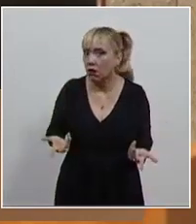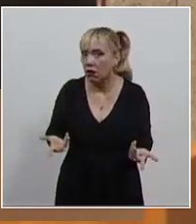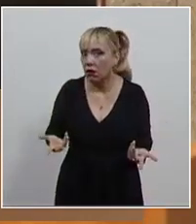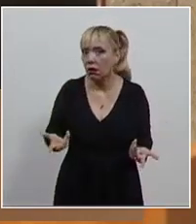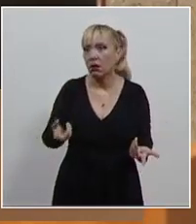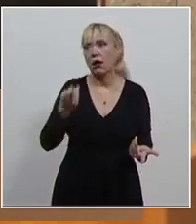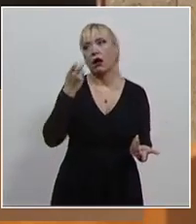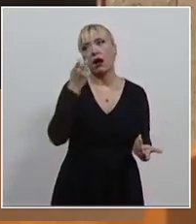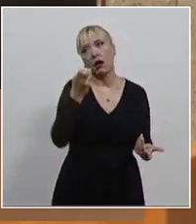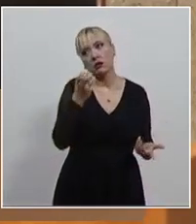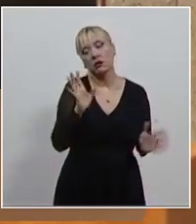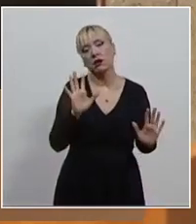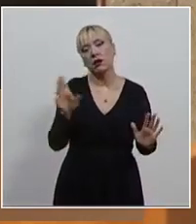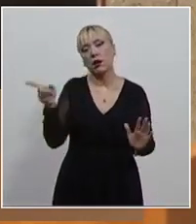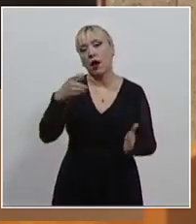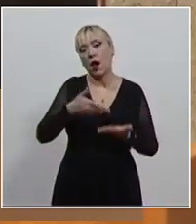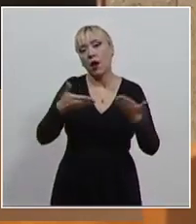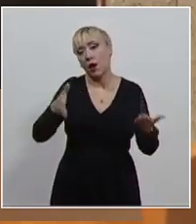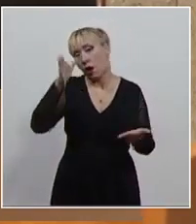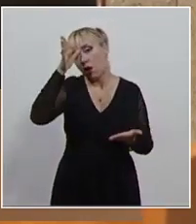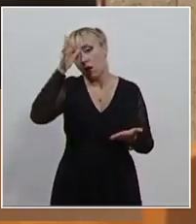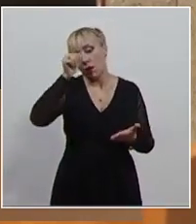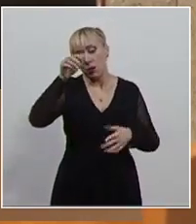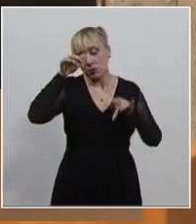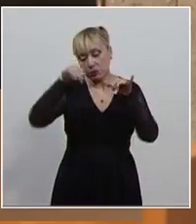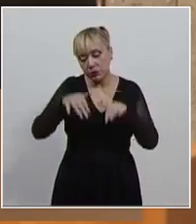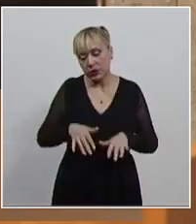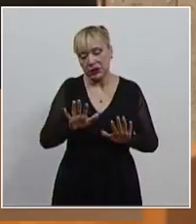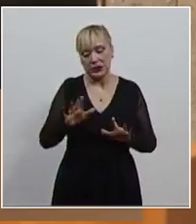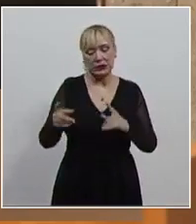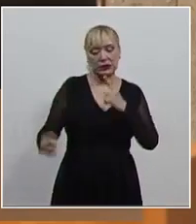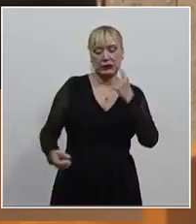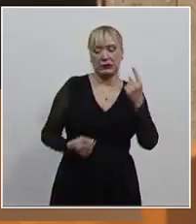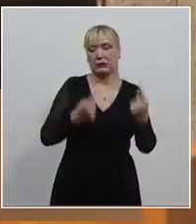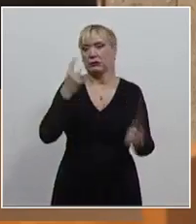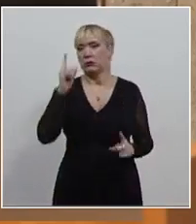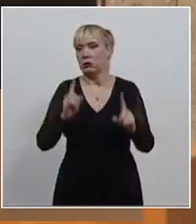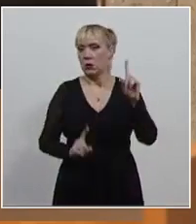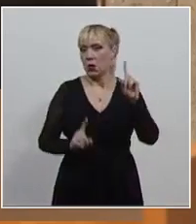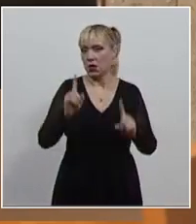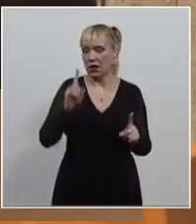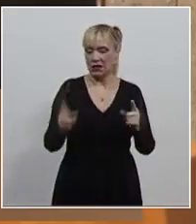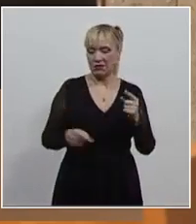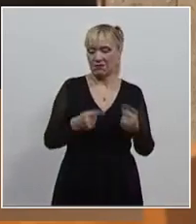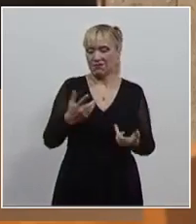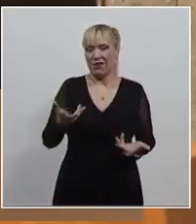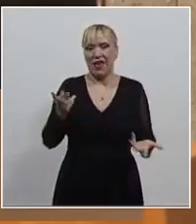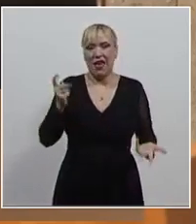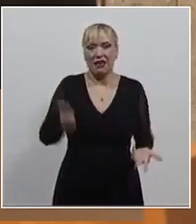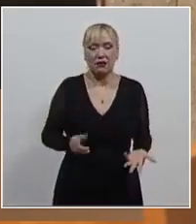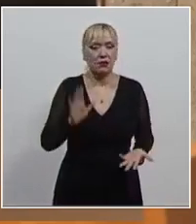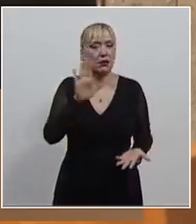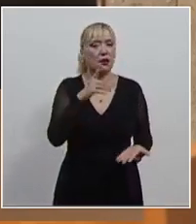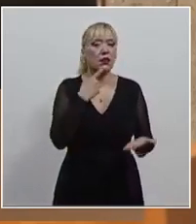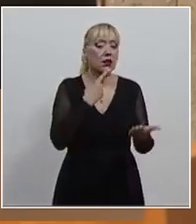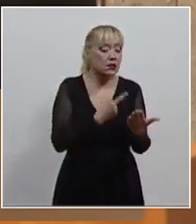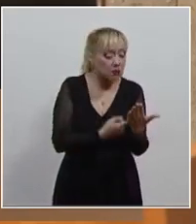resolución o el acuerdo que hoy se controvierte es claro cuando expresa y se refiere a la